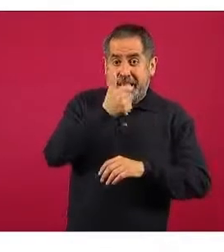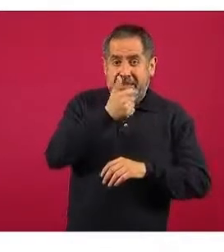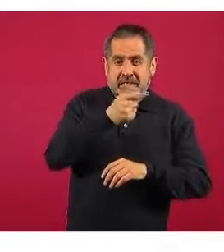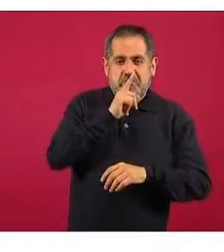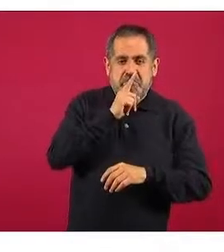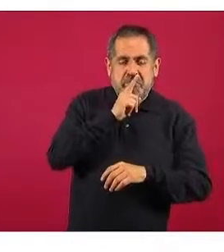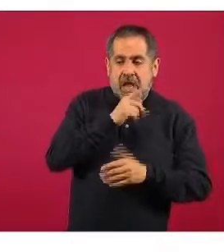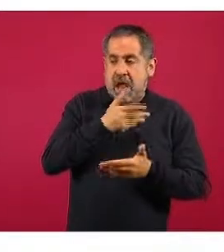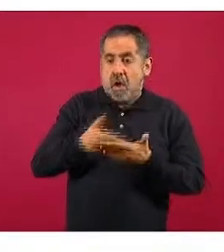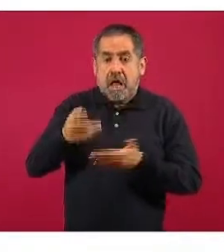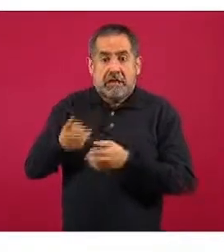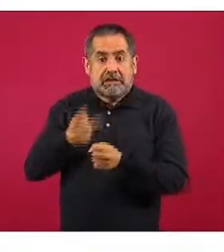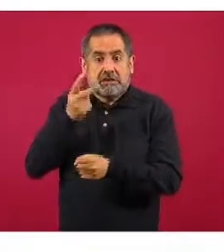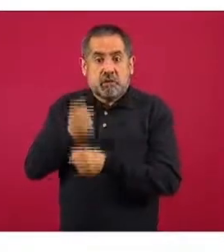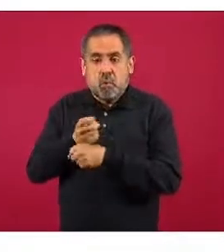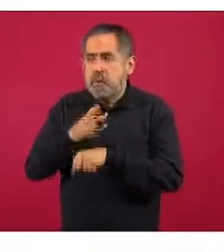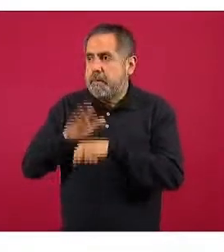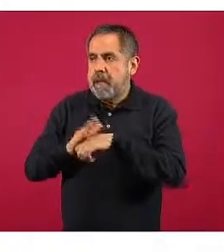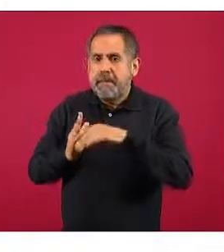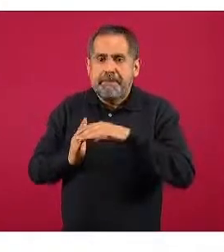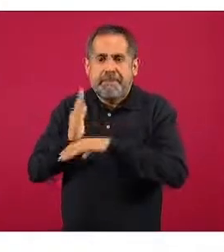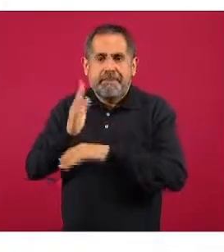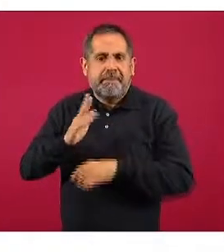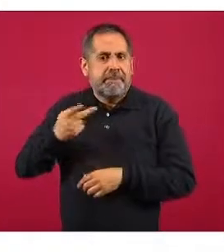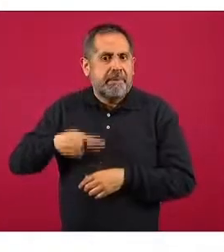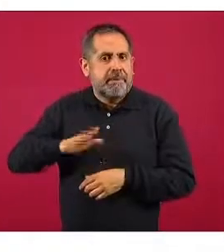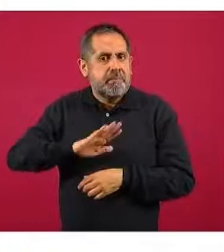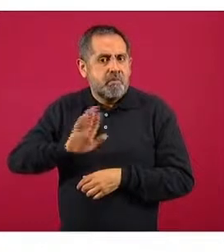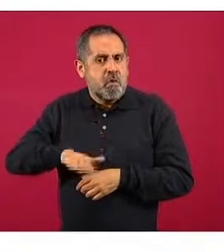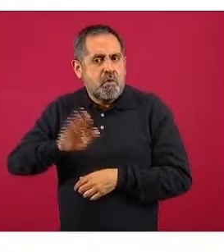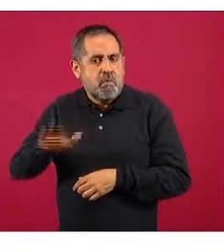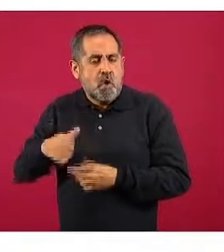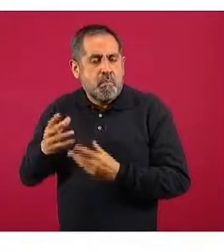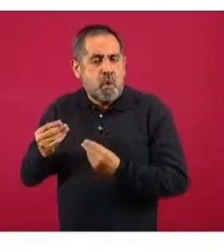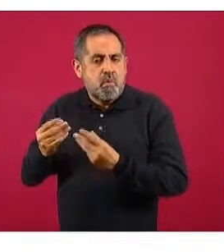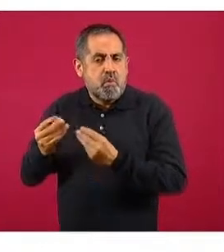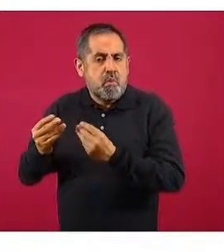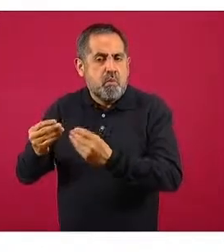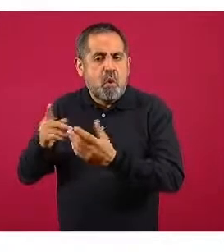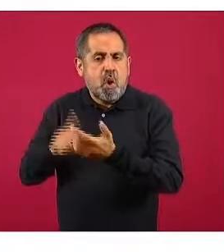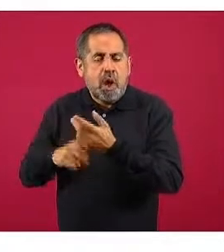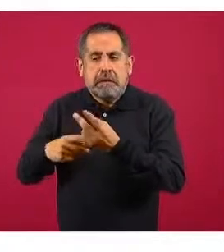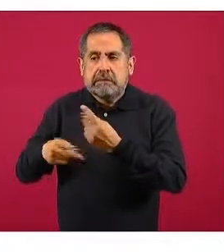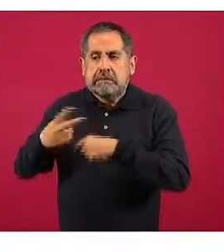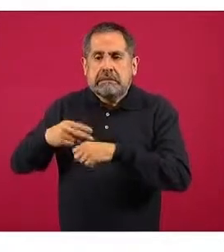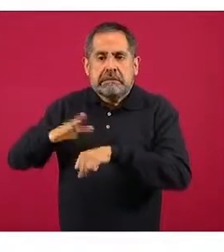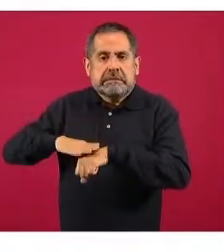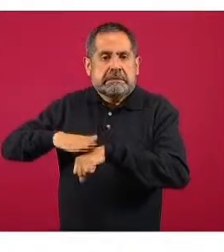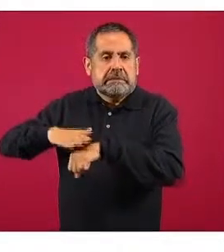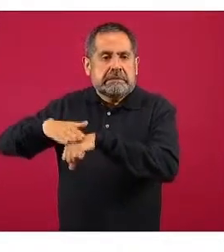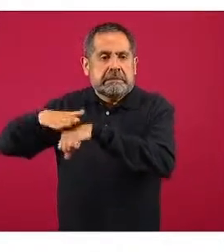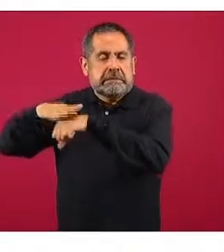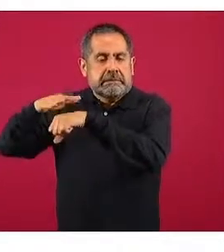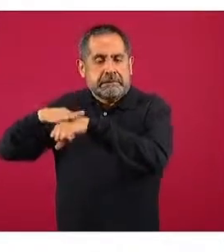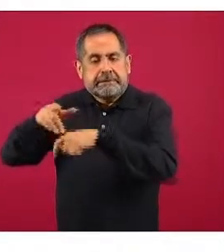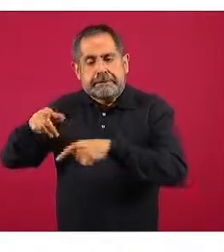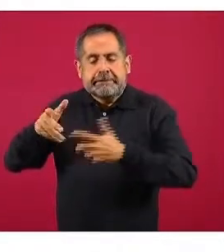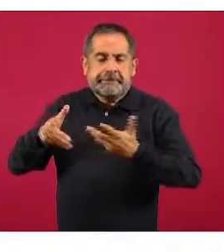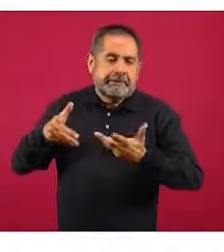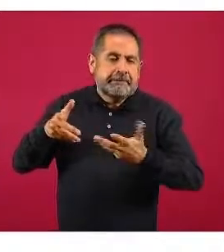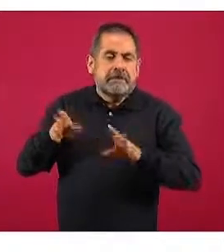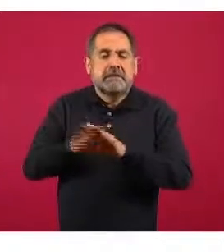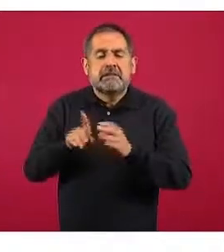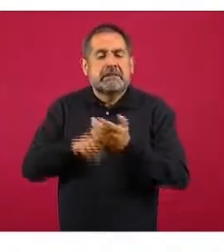pandemia en relación a la ocurrencia de defunciones y además tienen esta tendencia ascendente que pudiera